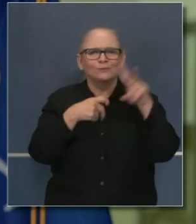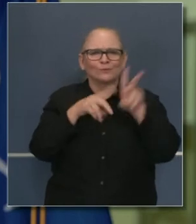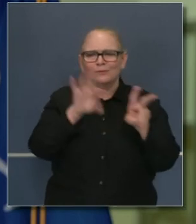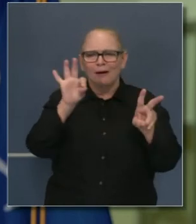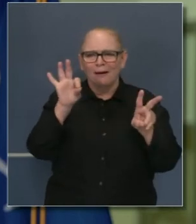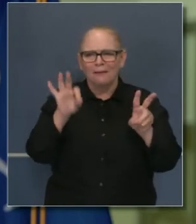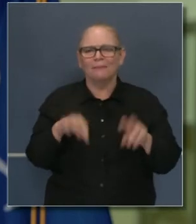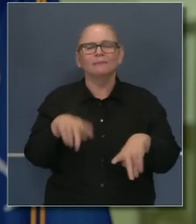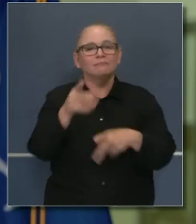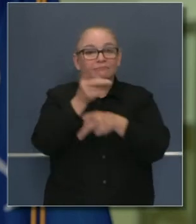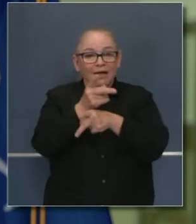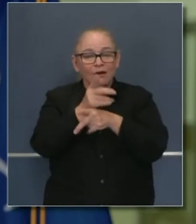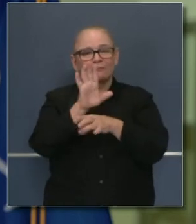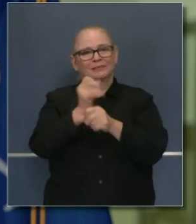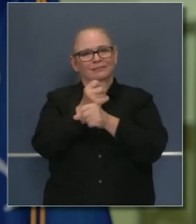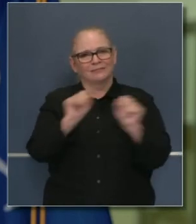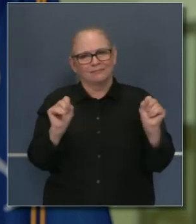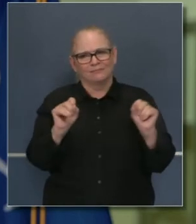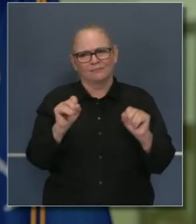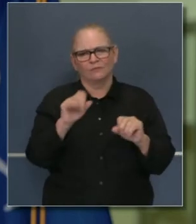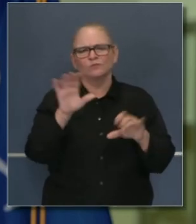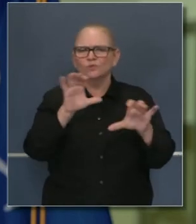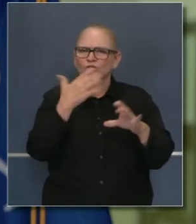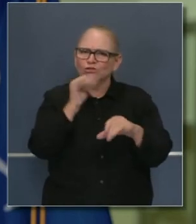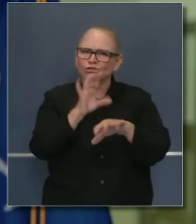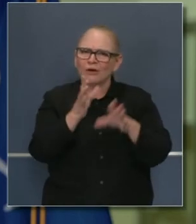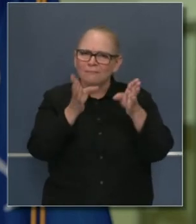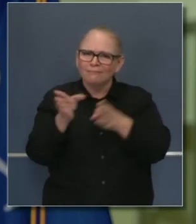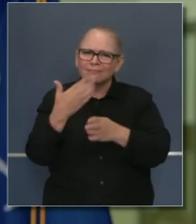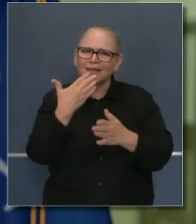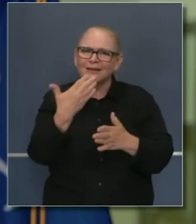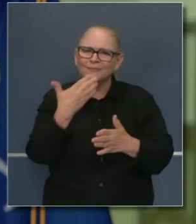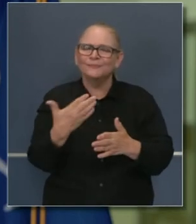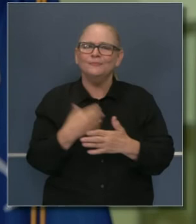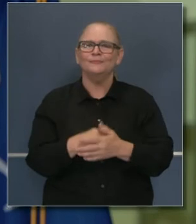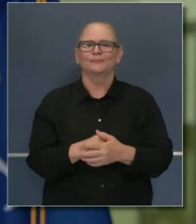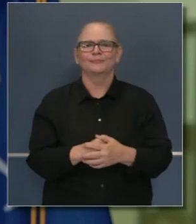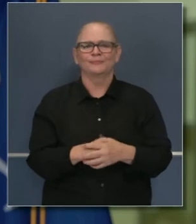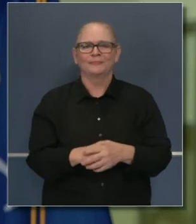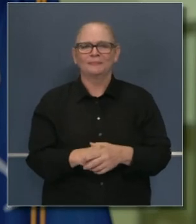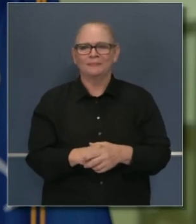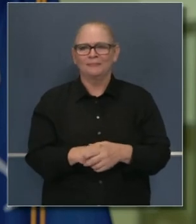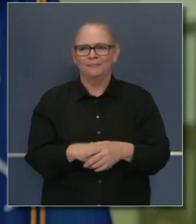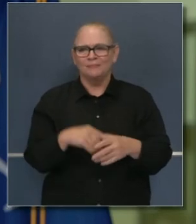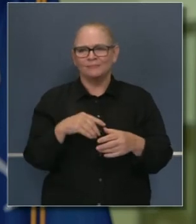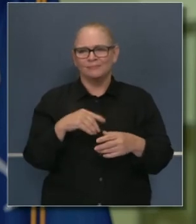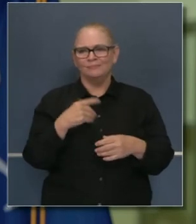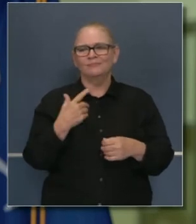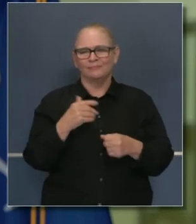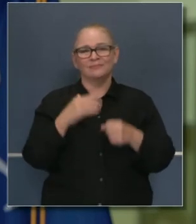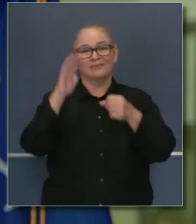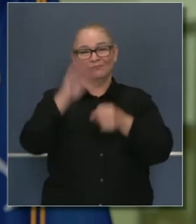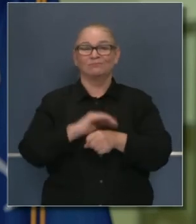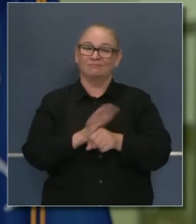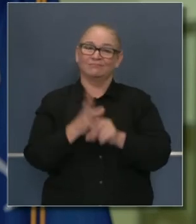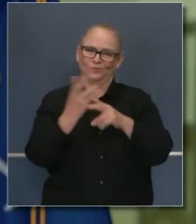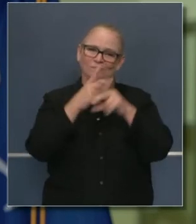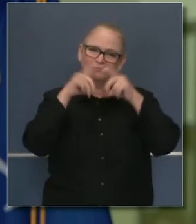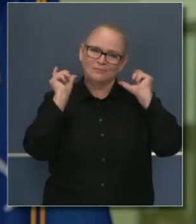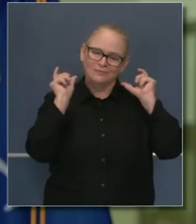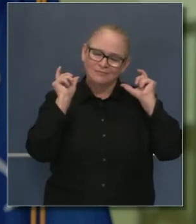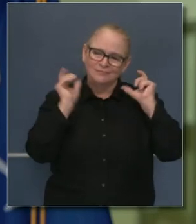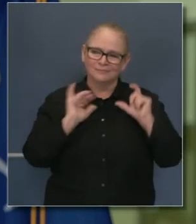agradezco eso. Sigan, por favor, haciendo su buen trabajo que hemos hecho como estado para lidiar con la transmisión de COVID-19.